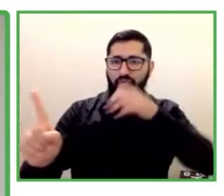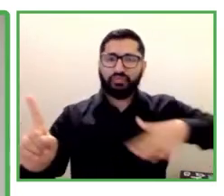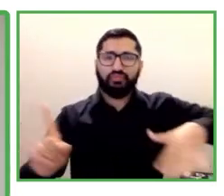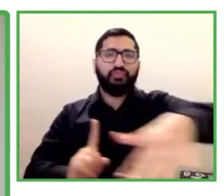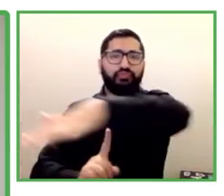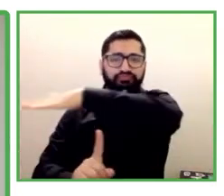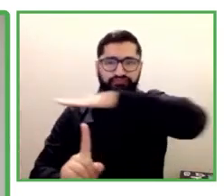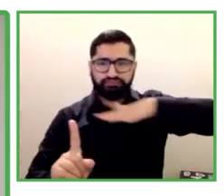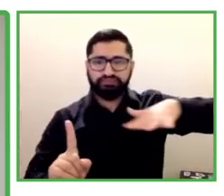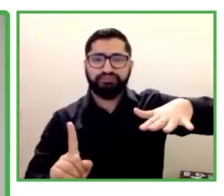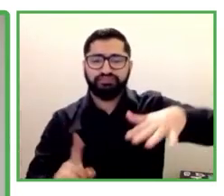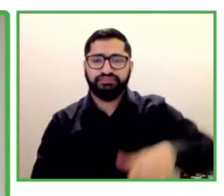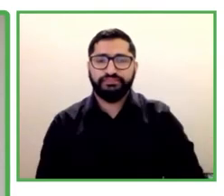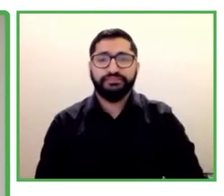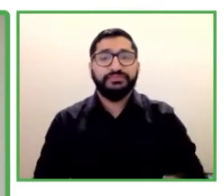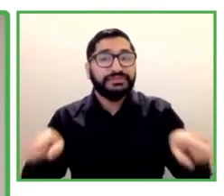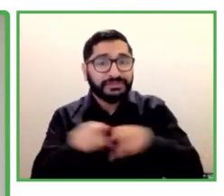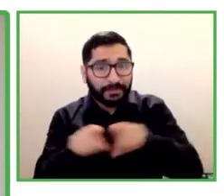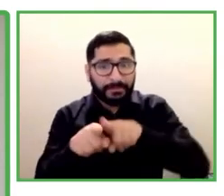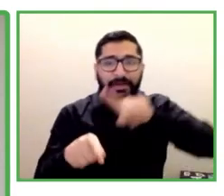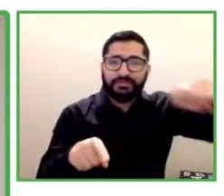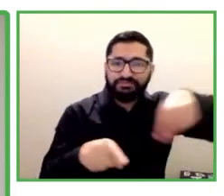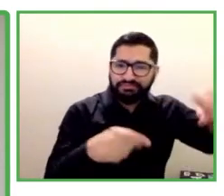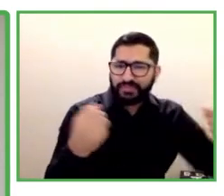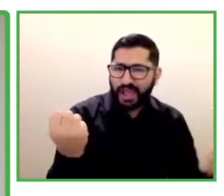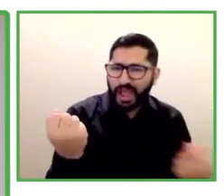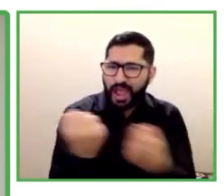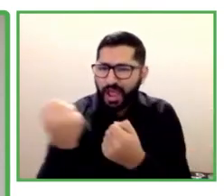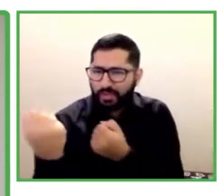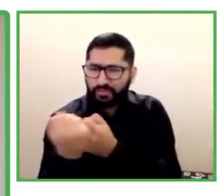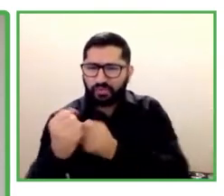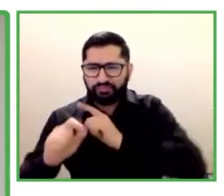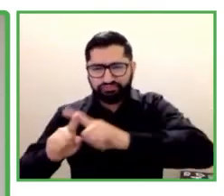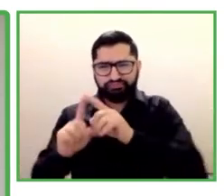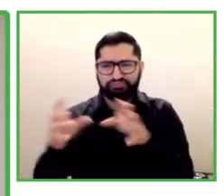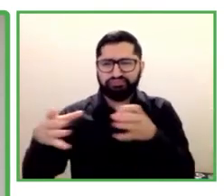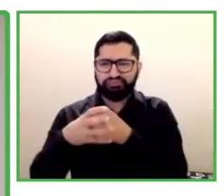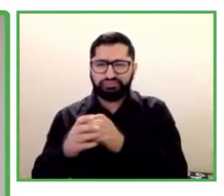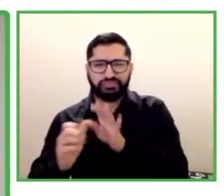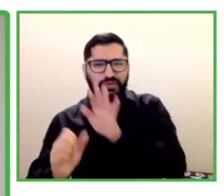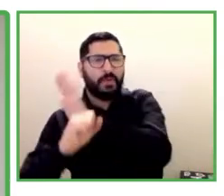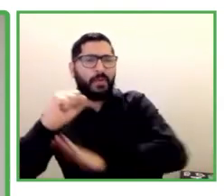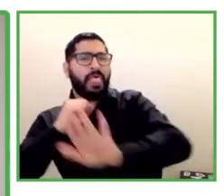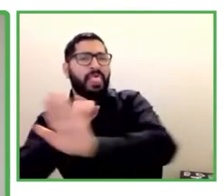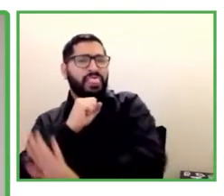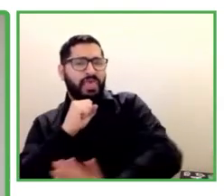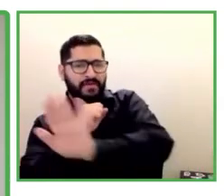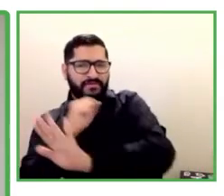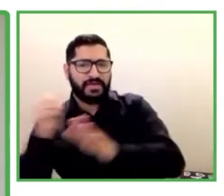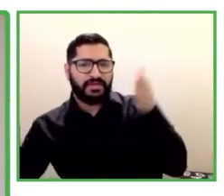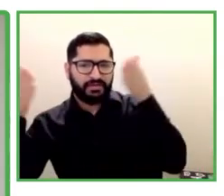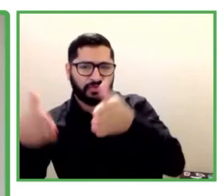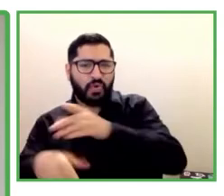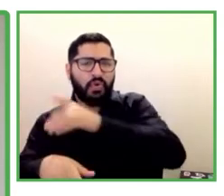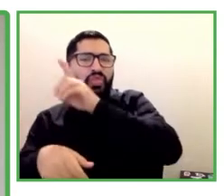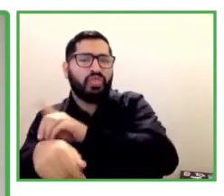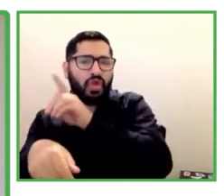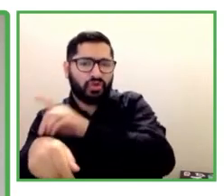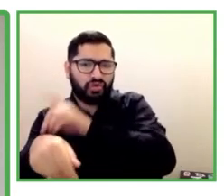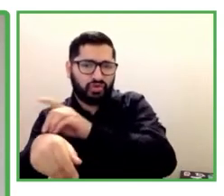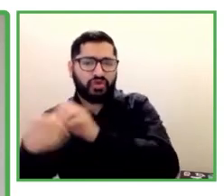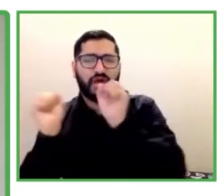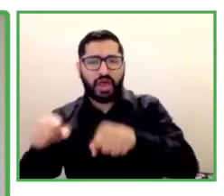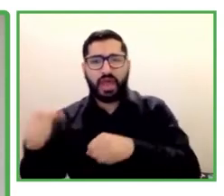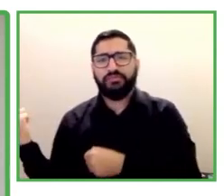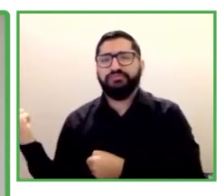Defensa para las Personas con Discapacidades. Muchas gracias, doctora Ayesha, por unírselos hoy. Por favor, compártanos su modelo